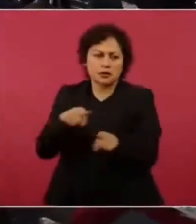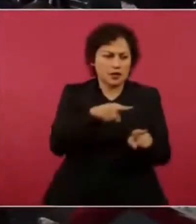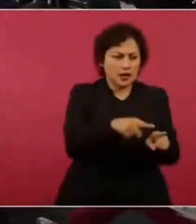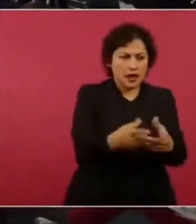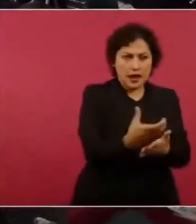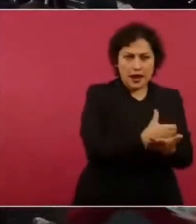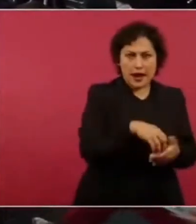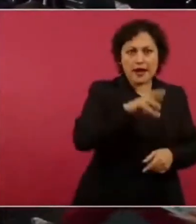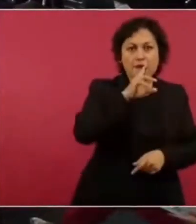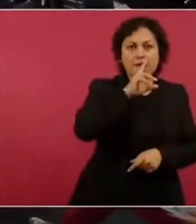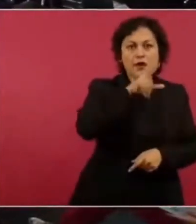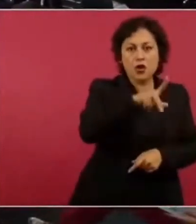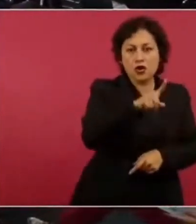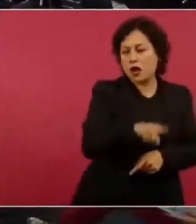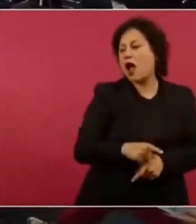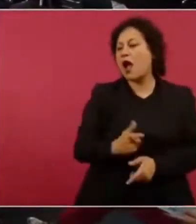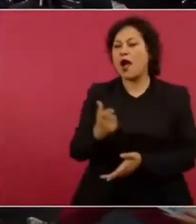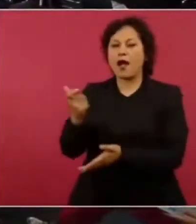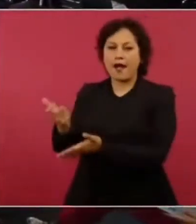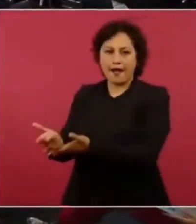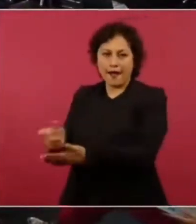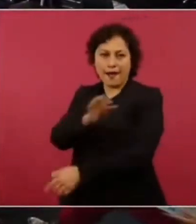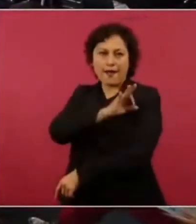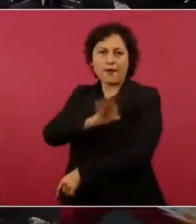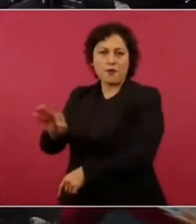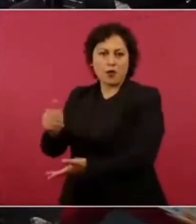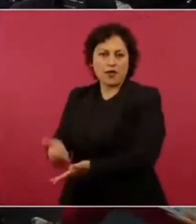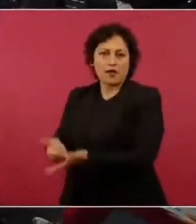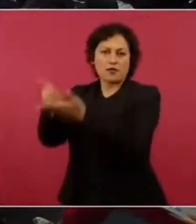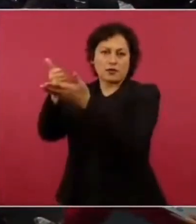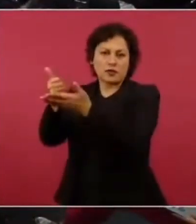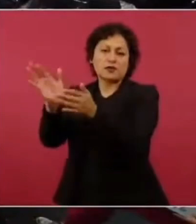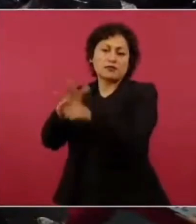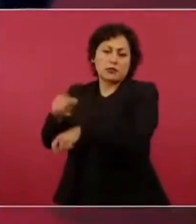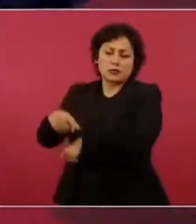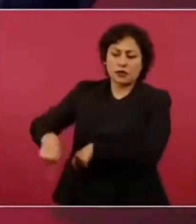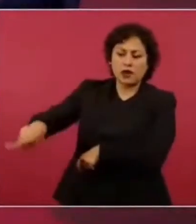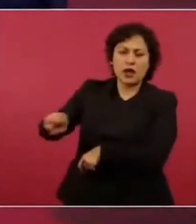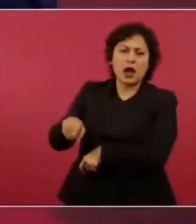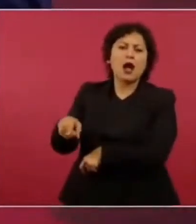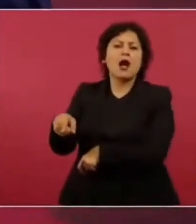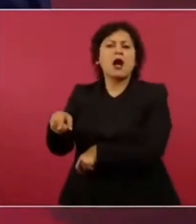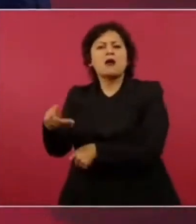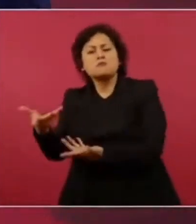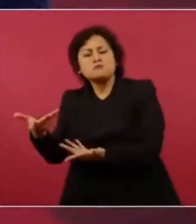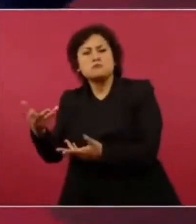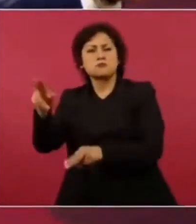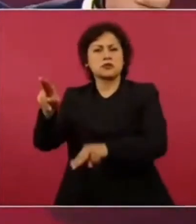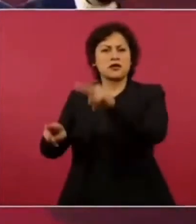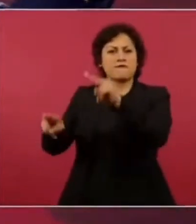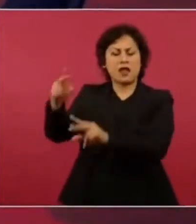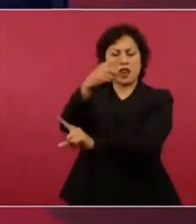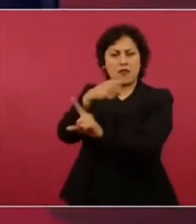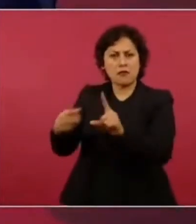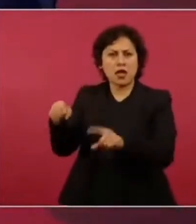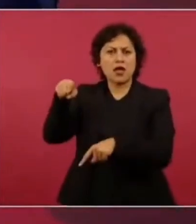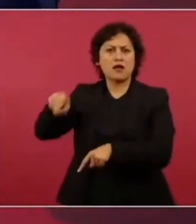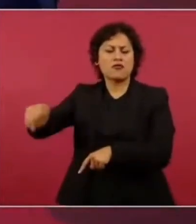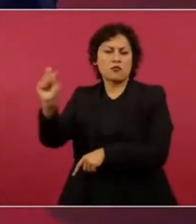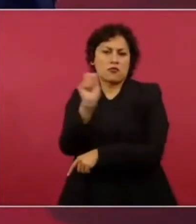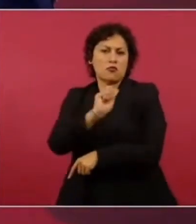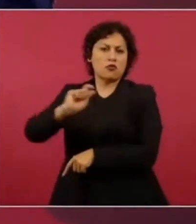porque son muchos profesionales de clase media que trabajan por su cuenta